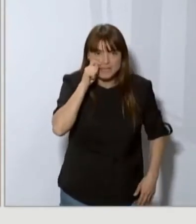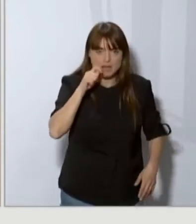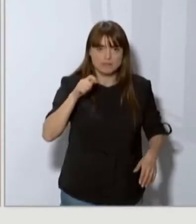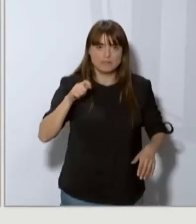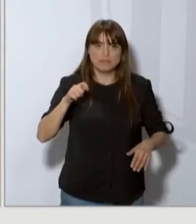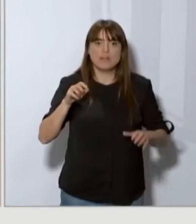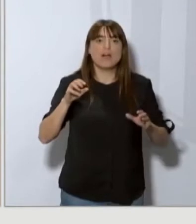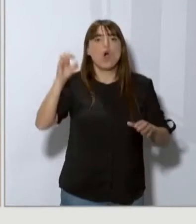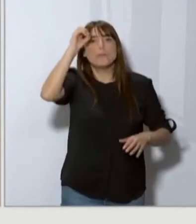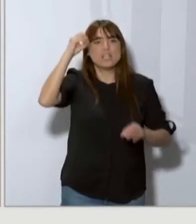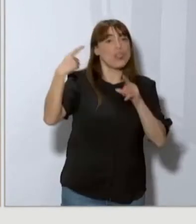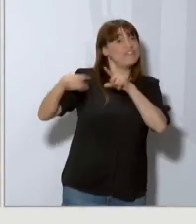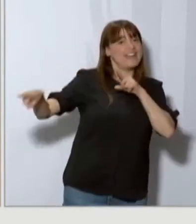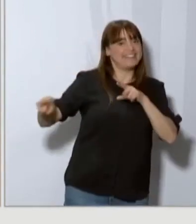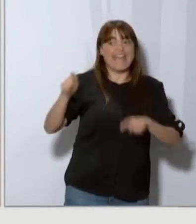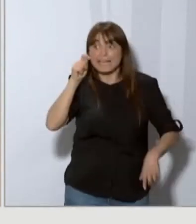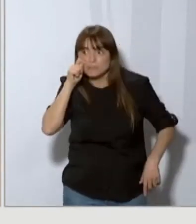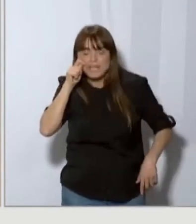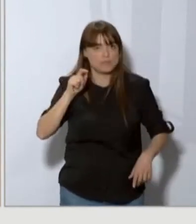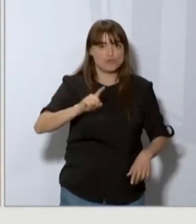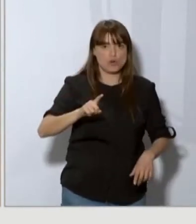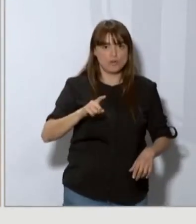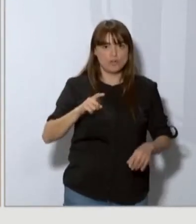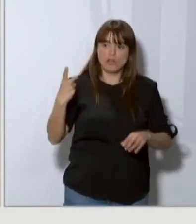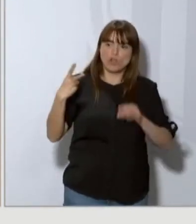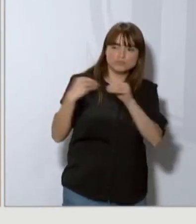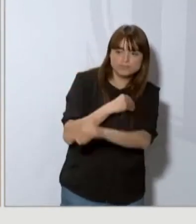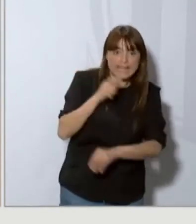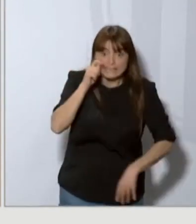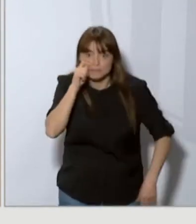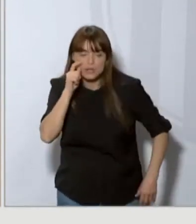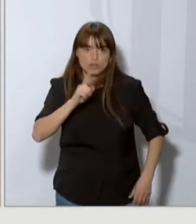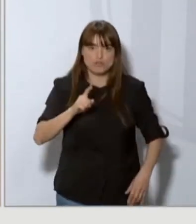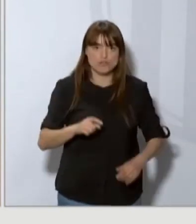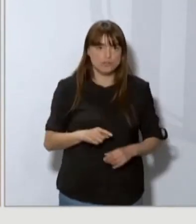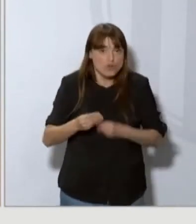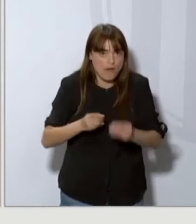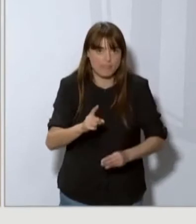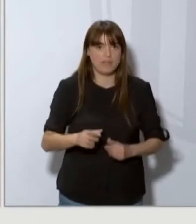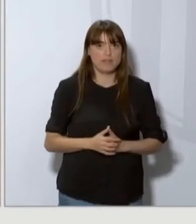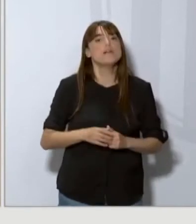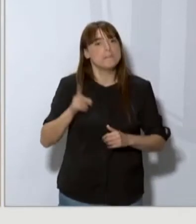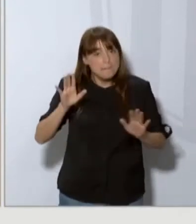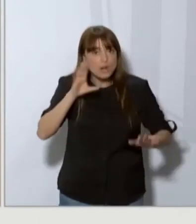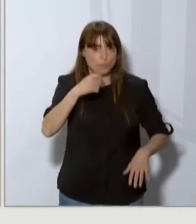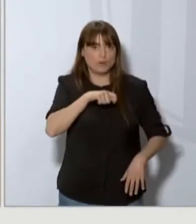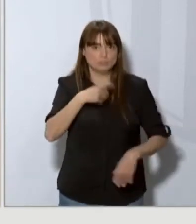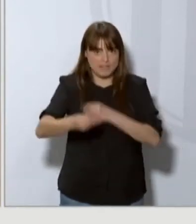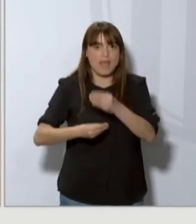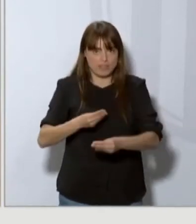la disidencia política. Pero hoy hemos conocido que se ha producido el ataque masivo, el espionaje masivo,